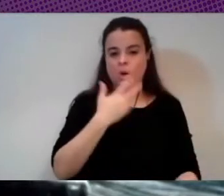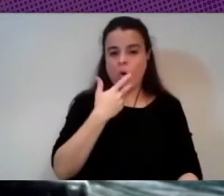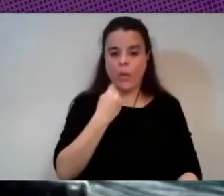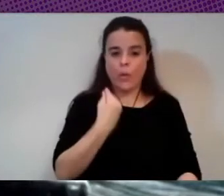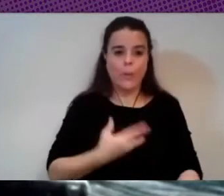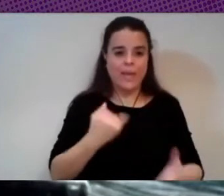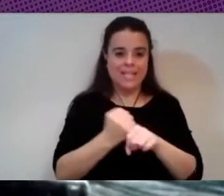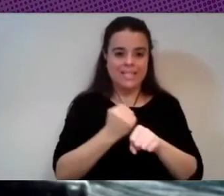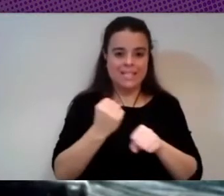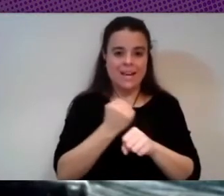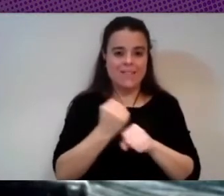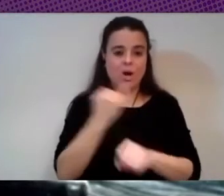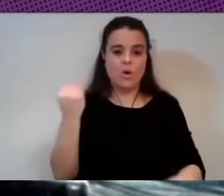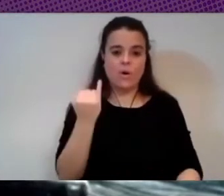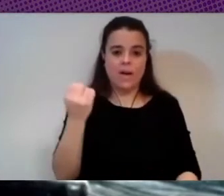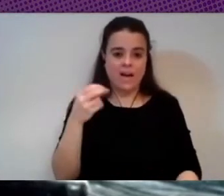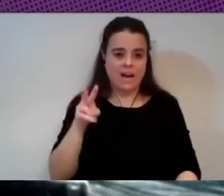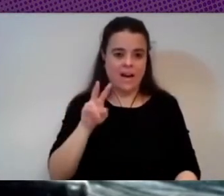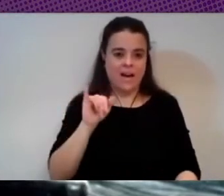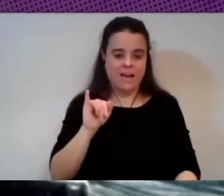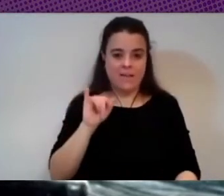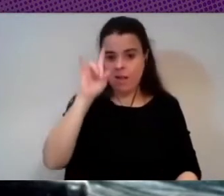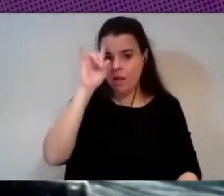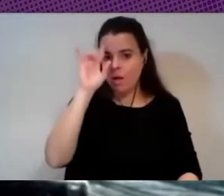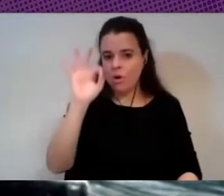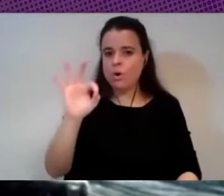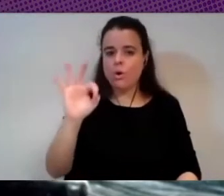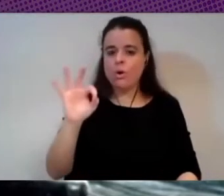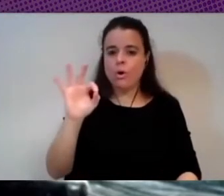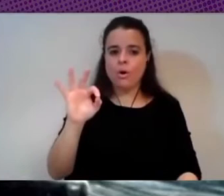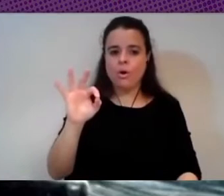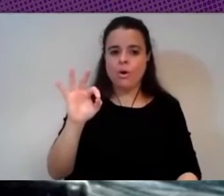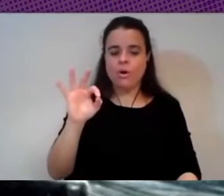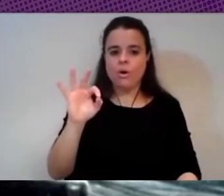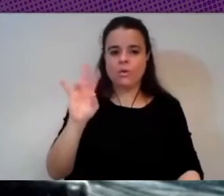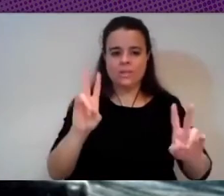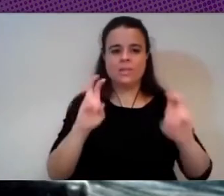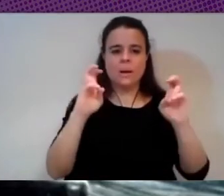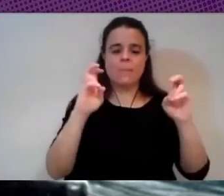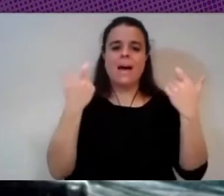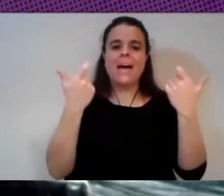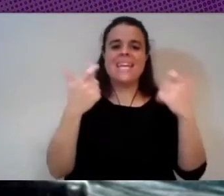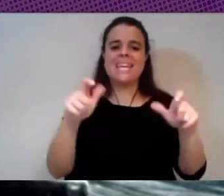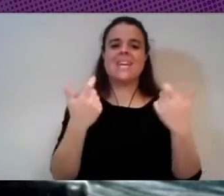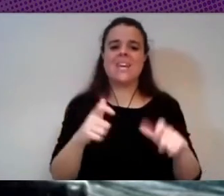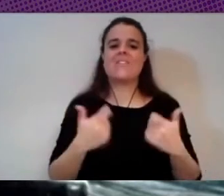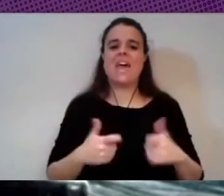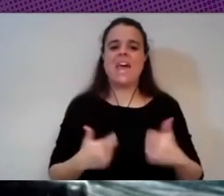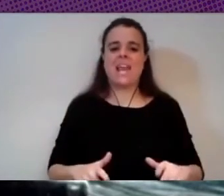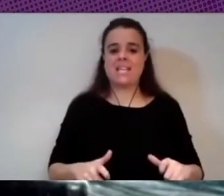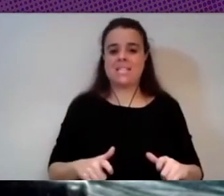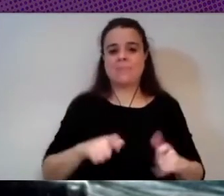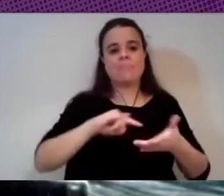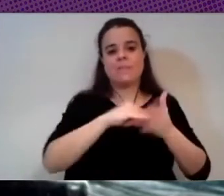cuestión es que obviamente él es una cuestión de capas y de niveles el nivel técnico tiene que estar porque se